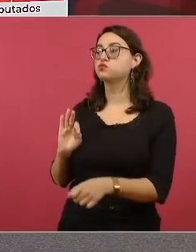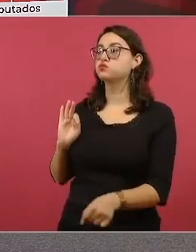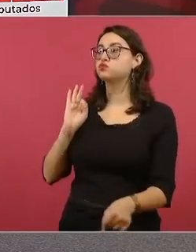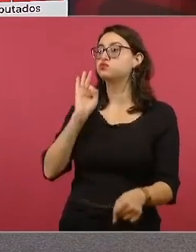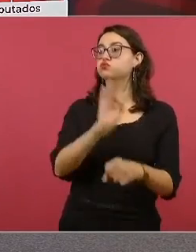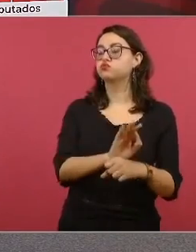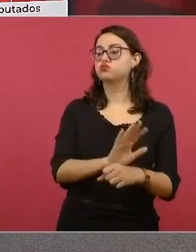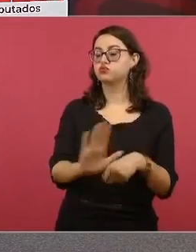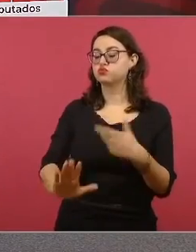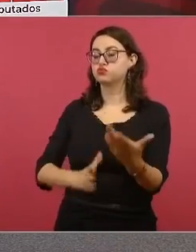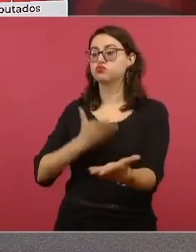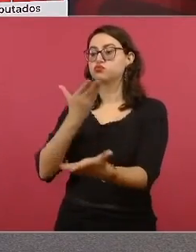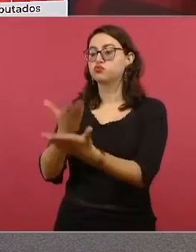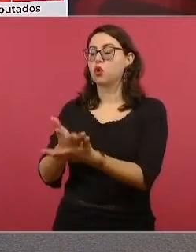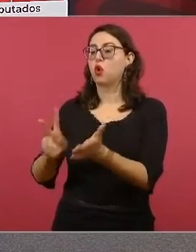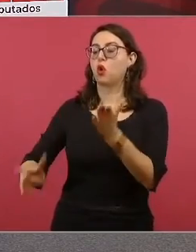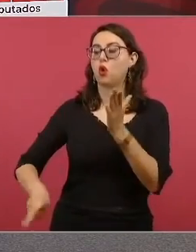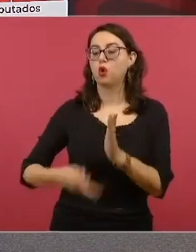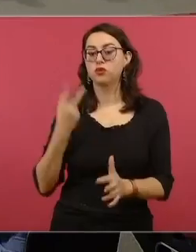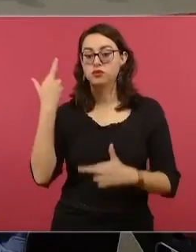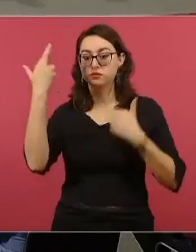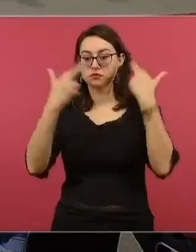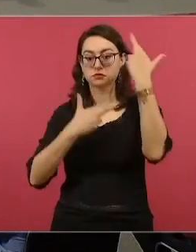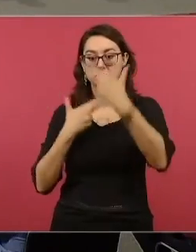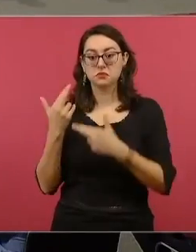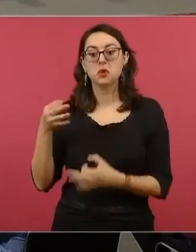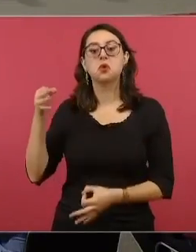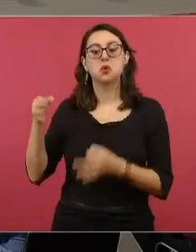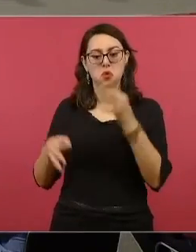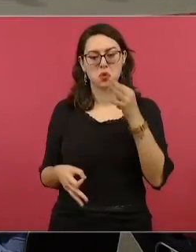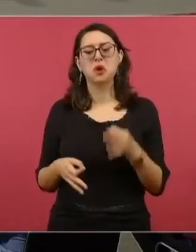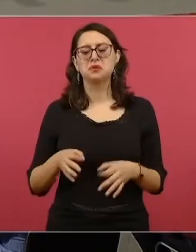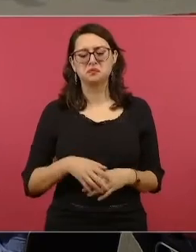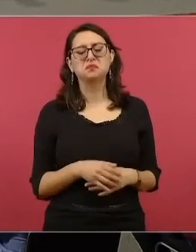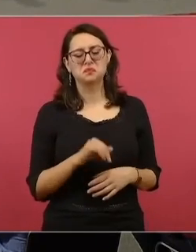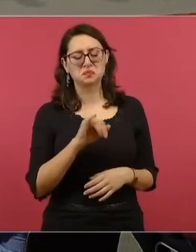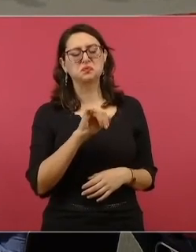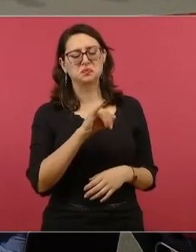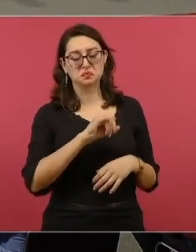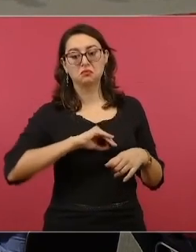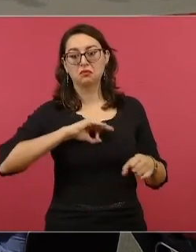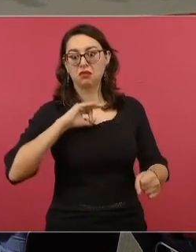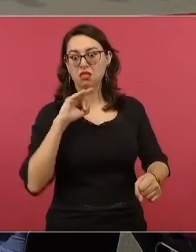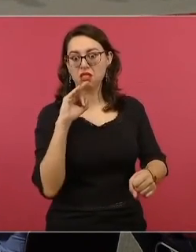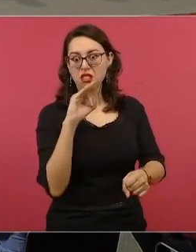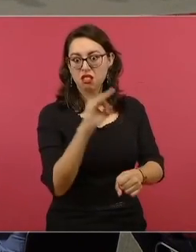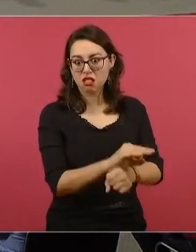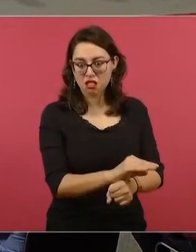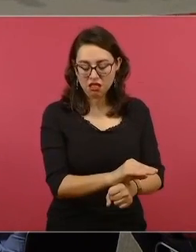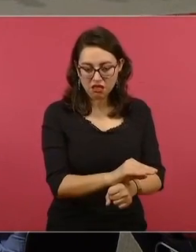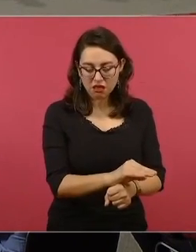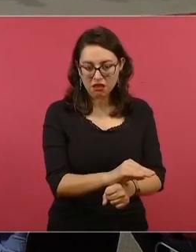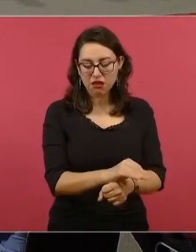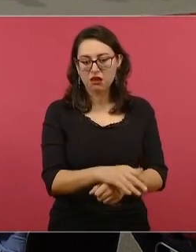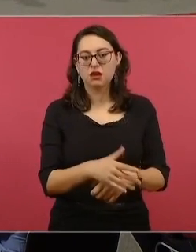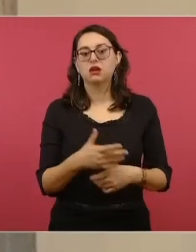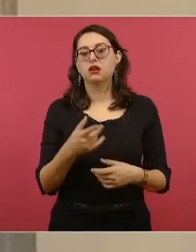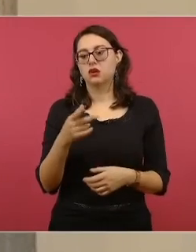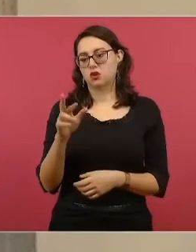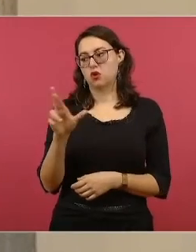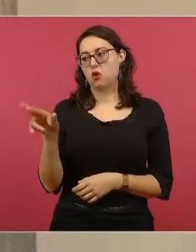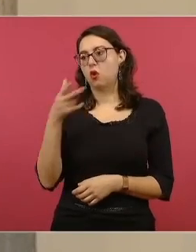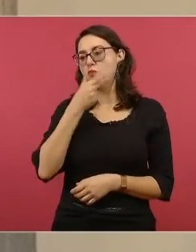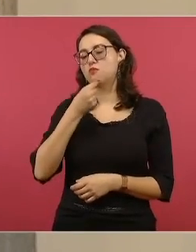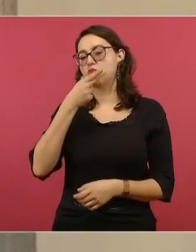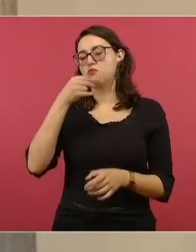las medidas cautelares, mismo que fue otorgado por el juez primero de distrito en materia penal en Puebla, Roberto